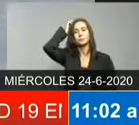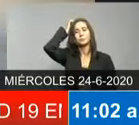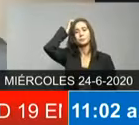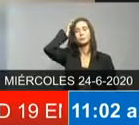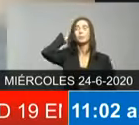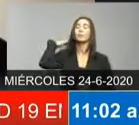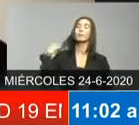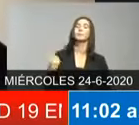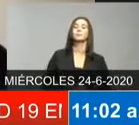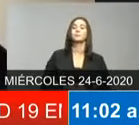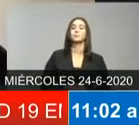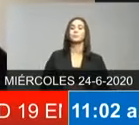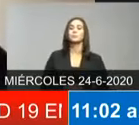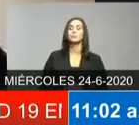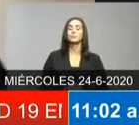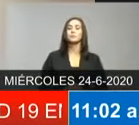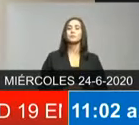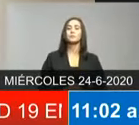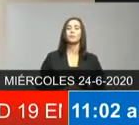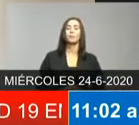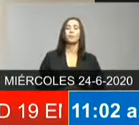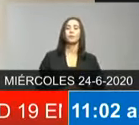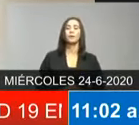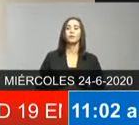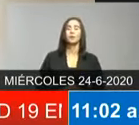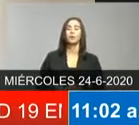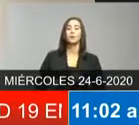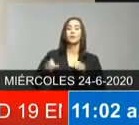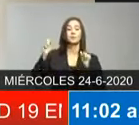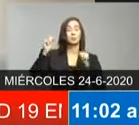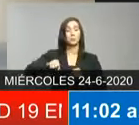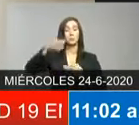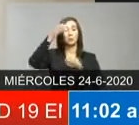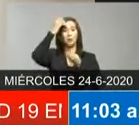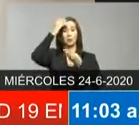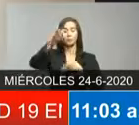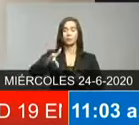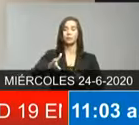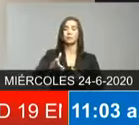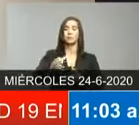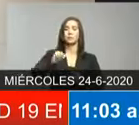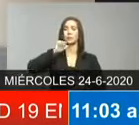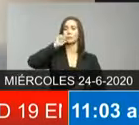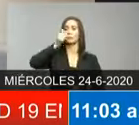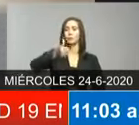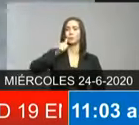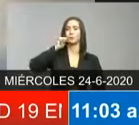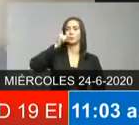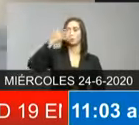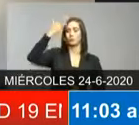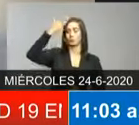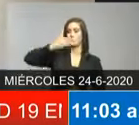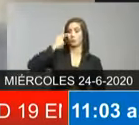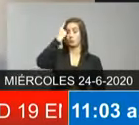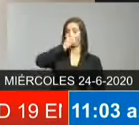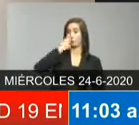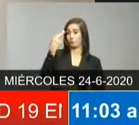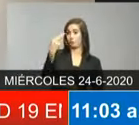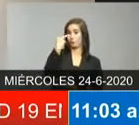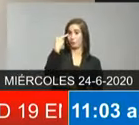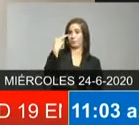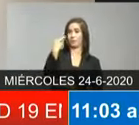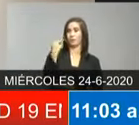no va a activar esa presencia con los medios de comunicación y constantemente la población va a estar